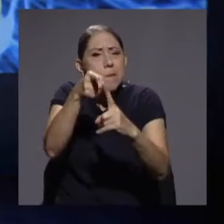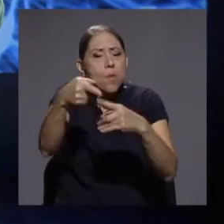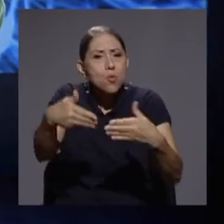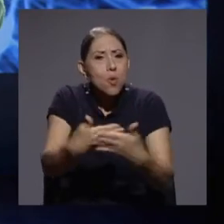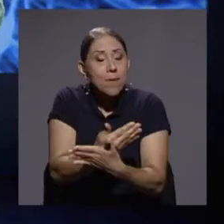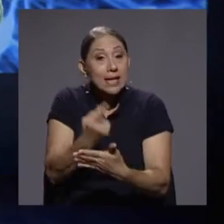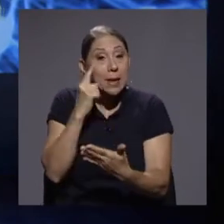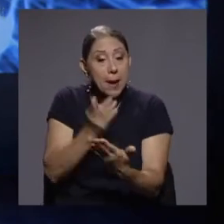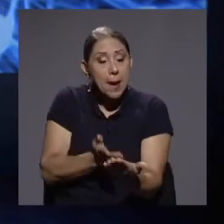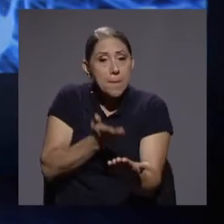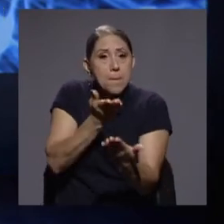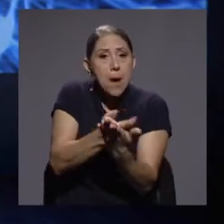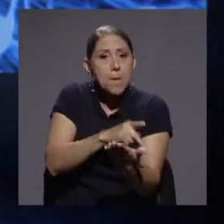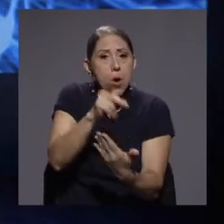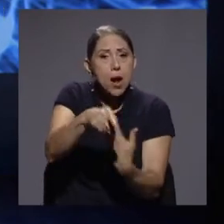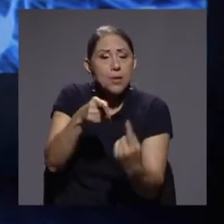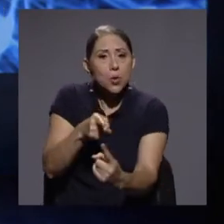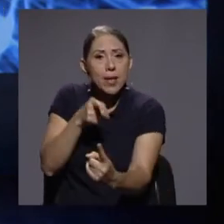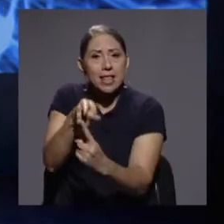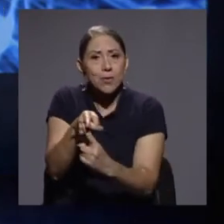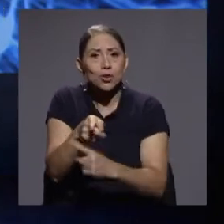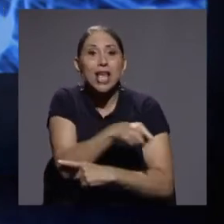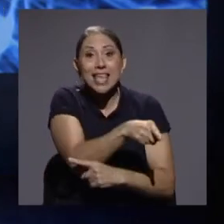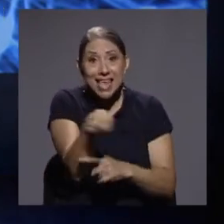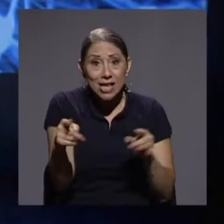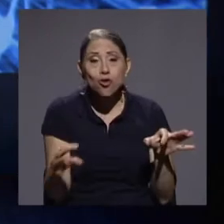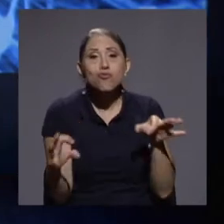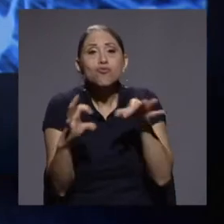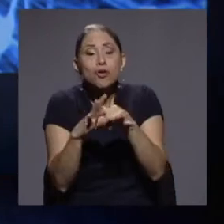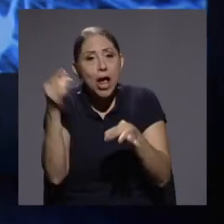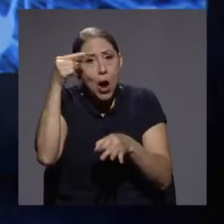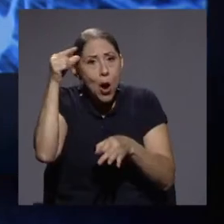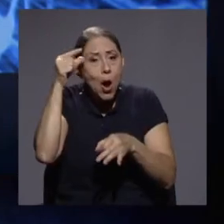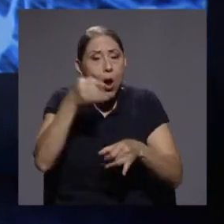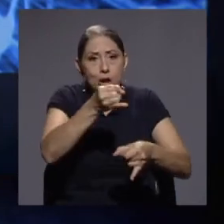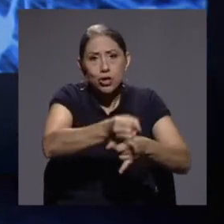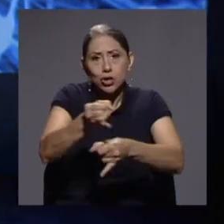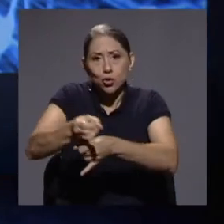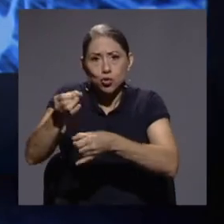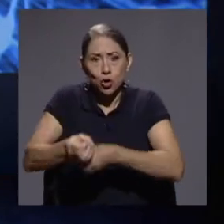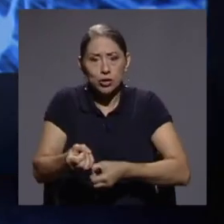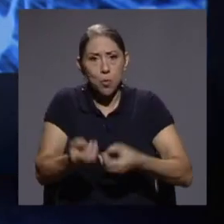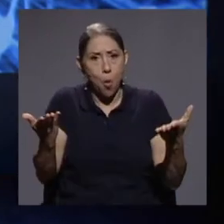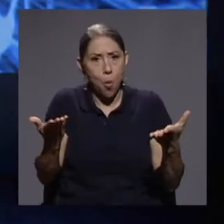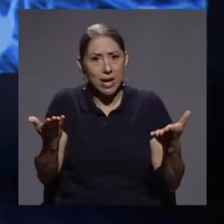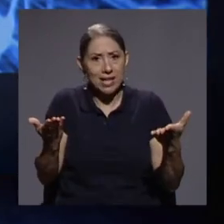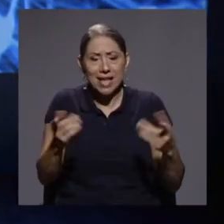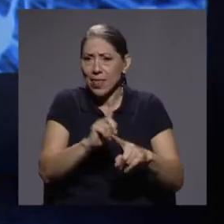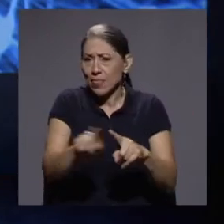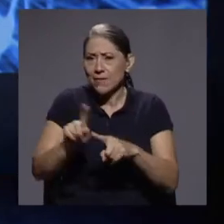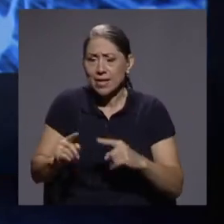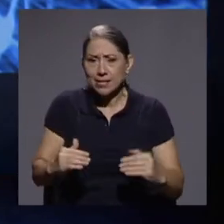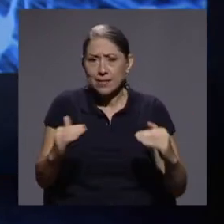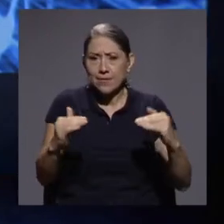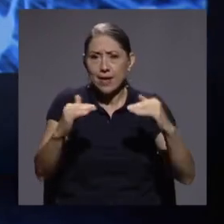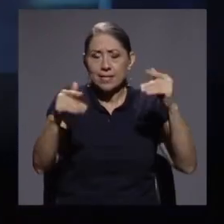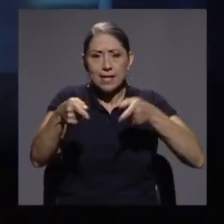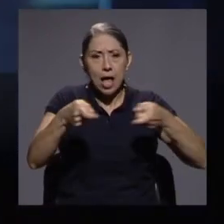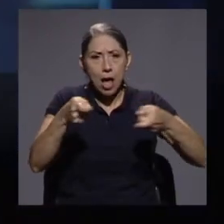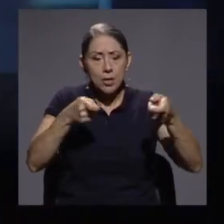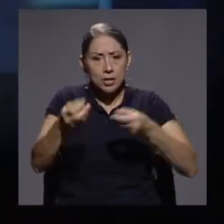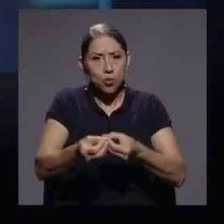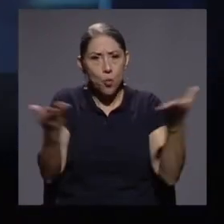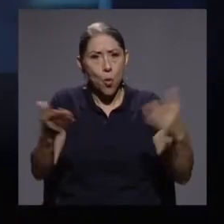programas y objetivos. Y esto no es ajeno al Estado, a las instituciones públicas en todos los niveles de la administración pública.